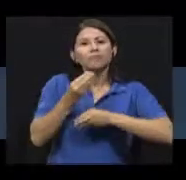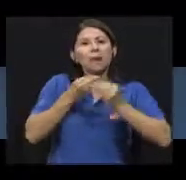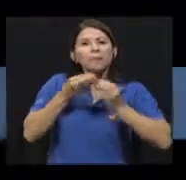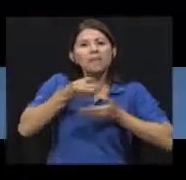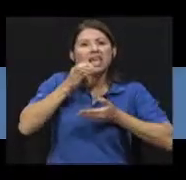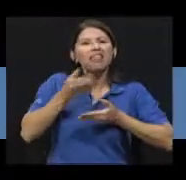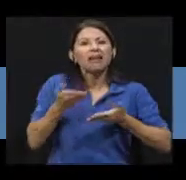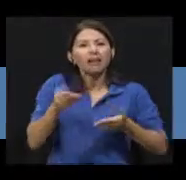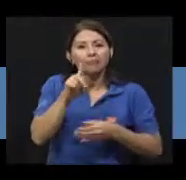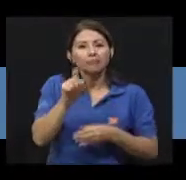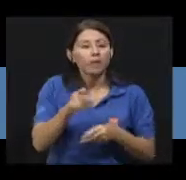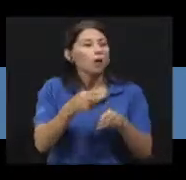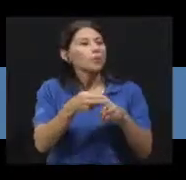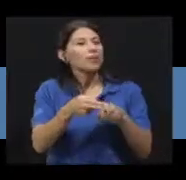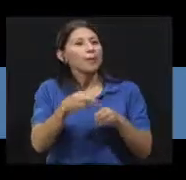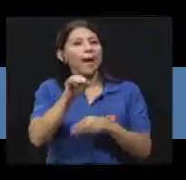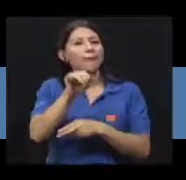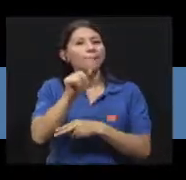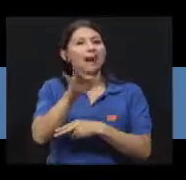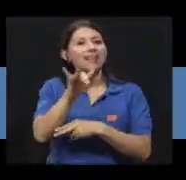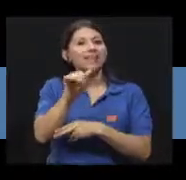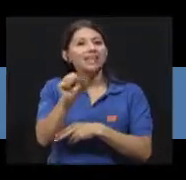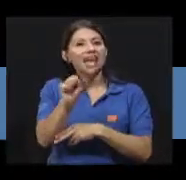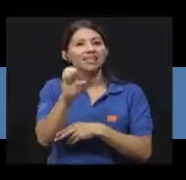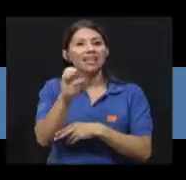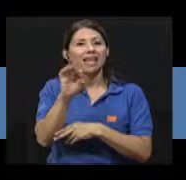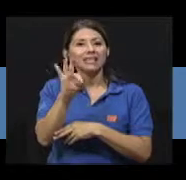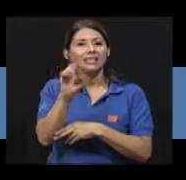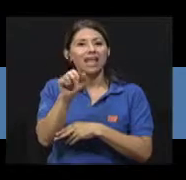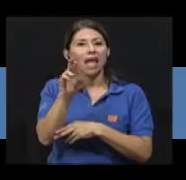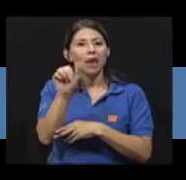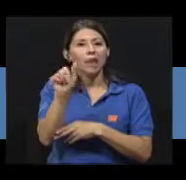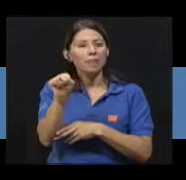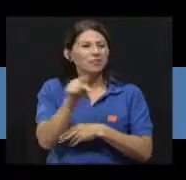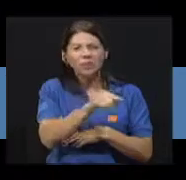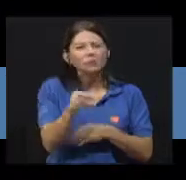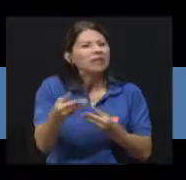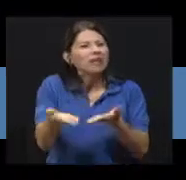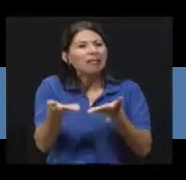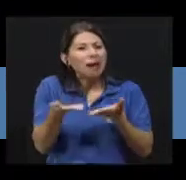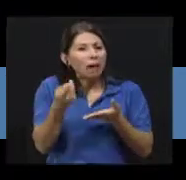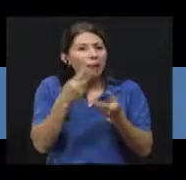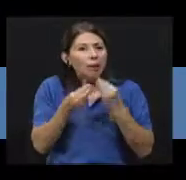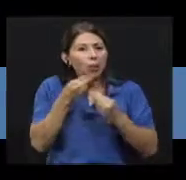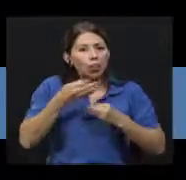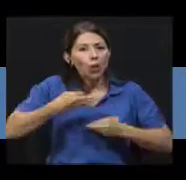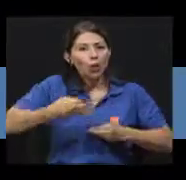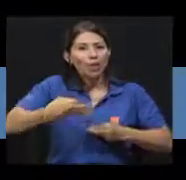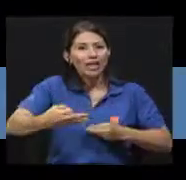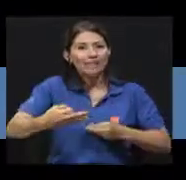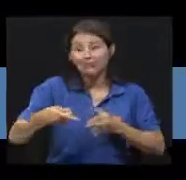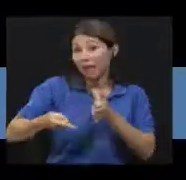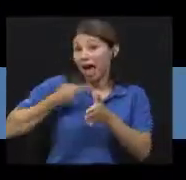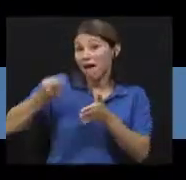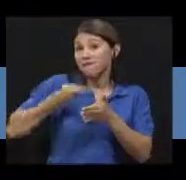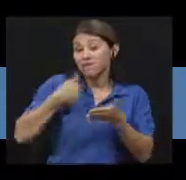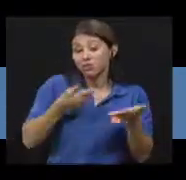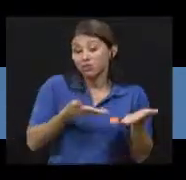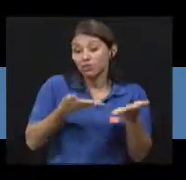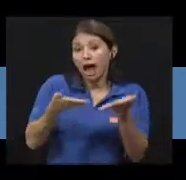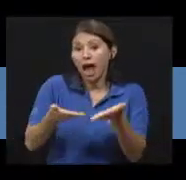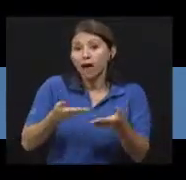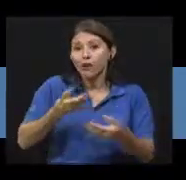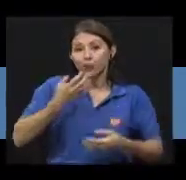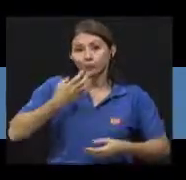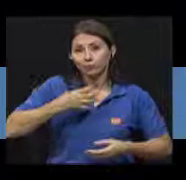¿Cómo te llamas? Matías Esteban. ¿Y qué trae para merendar todos los días? A veces traigo